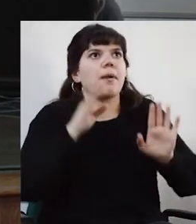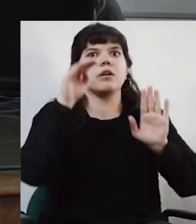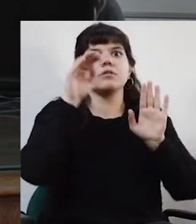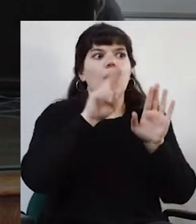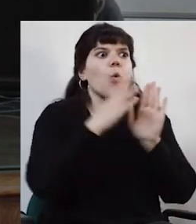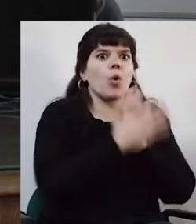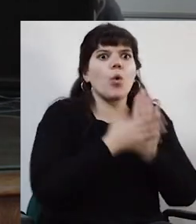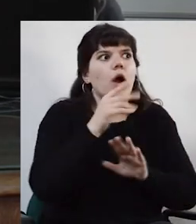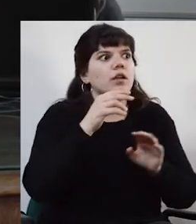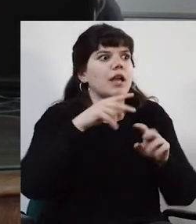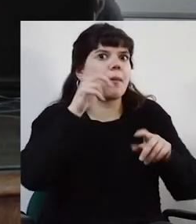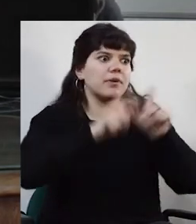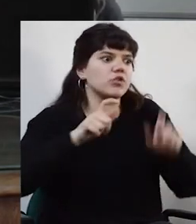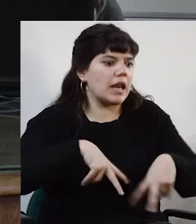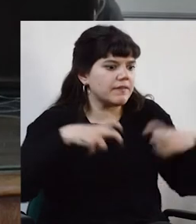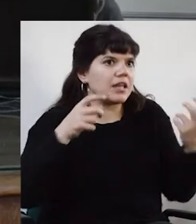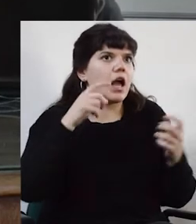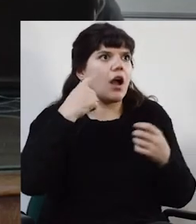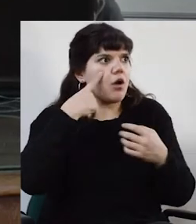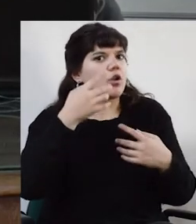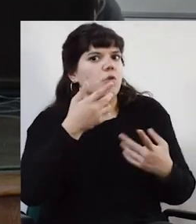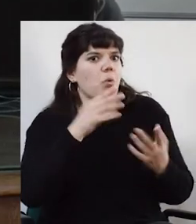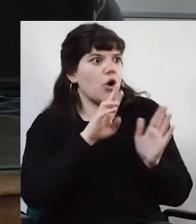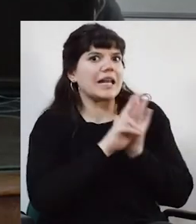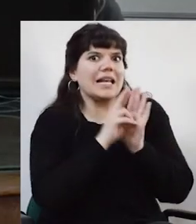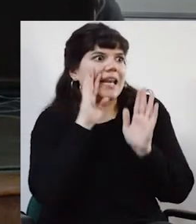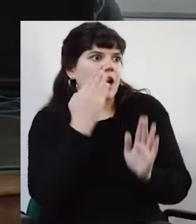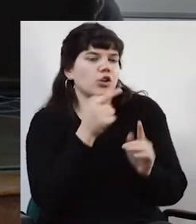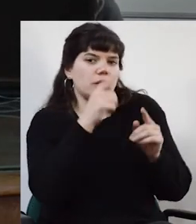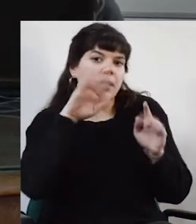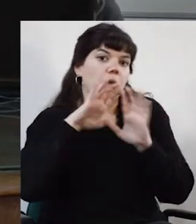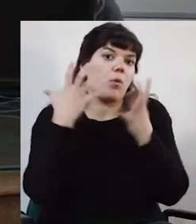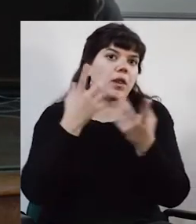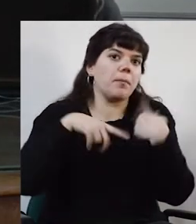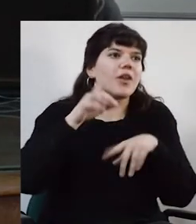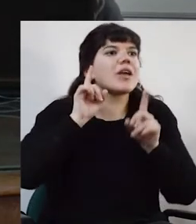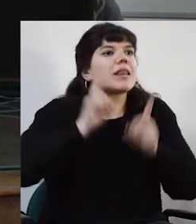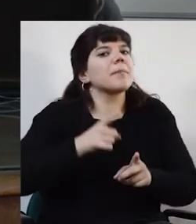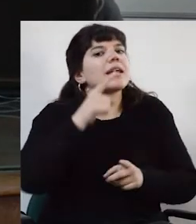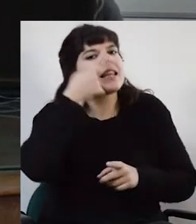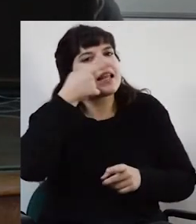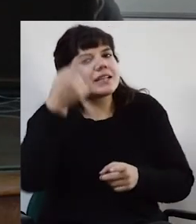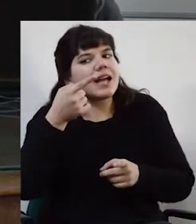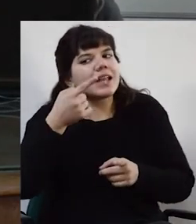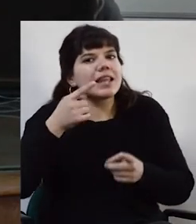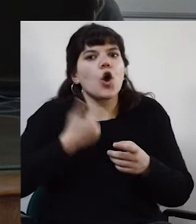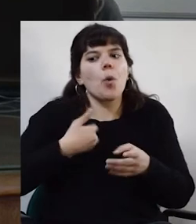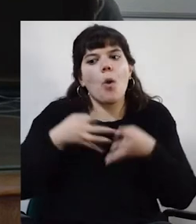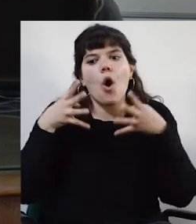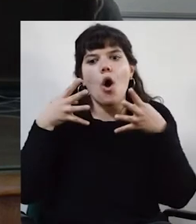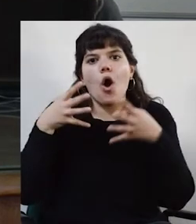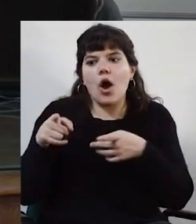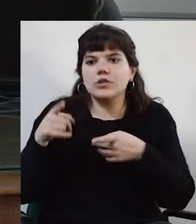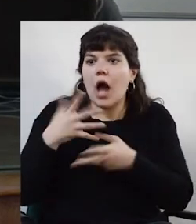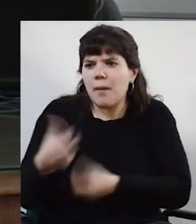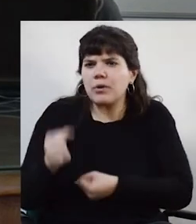apellidos de investigadores que son reconocidos a nivel mundial, que es interesante ver qué impacto tiene eso en equipos de investigación propios de